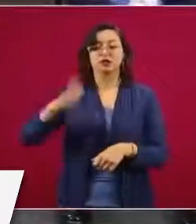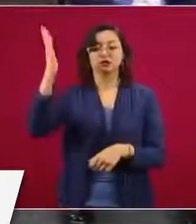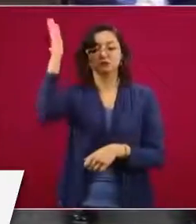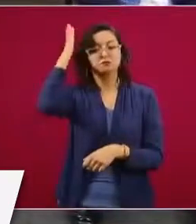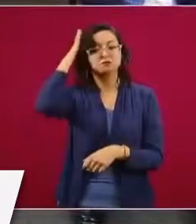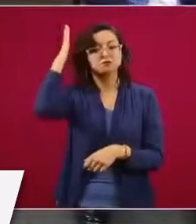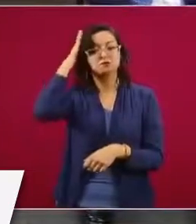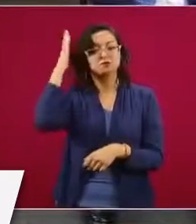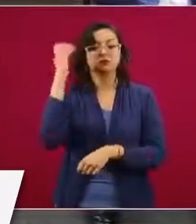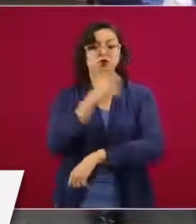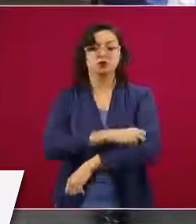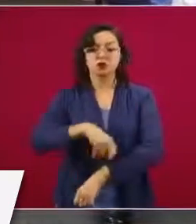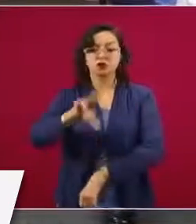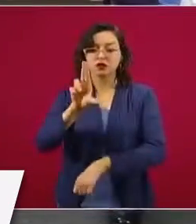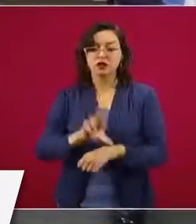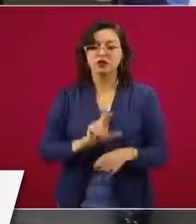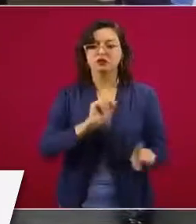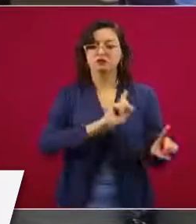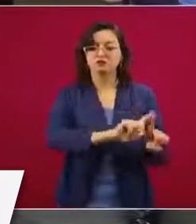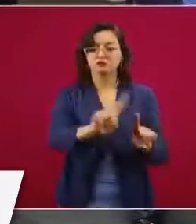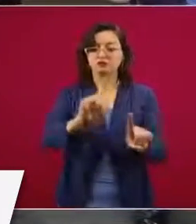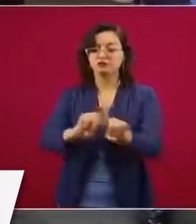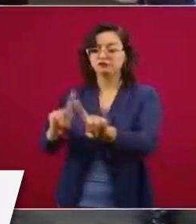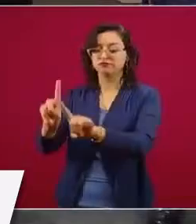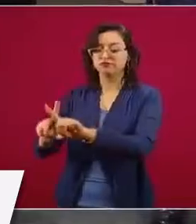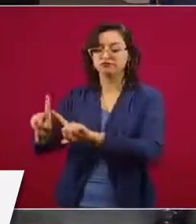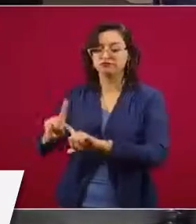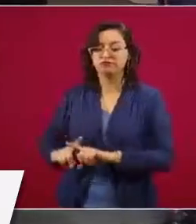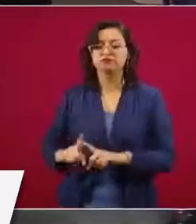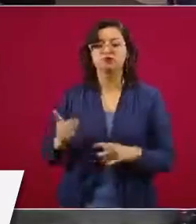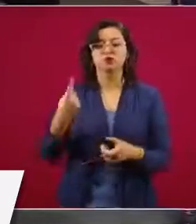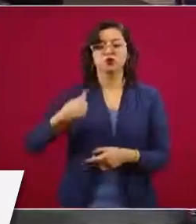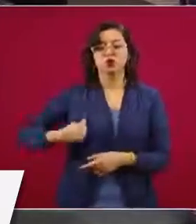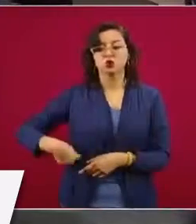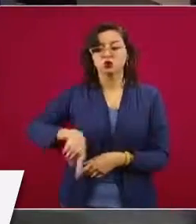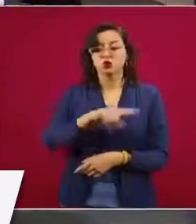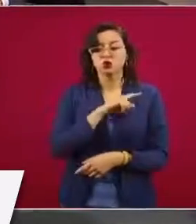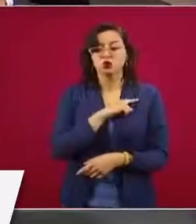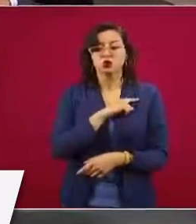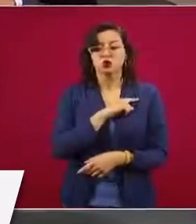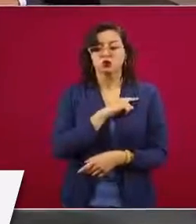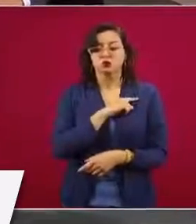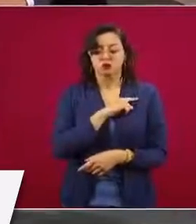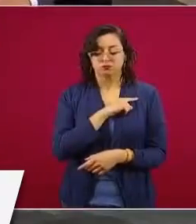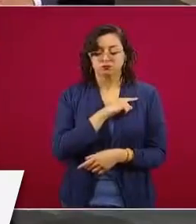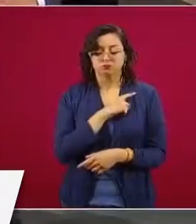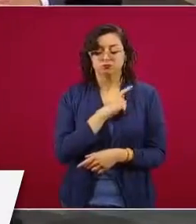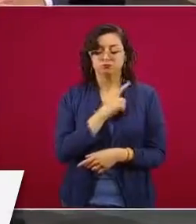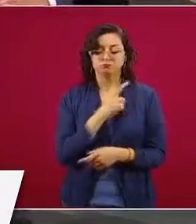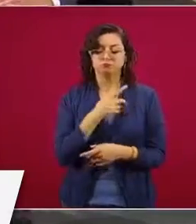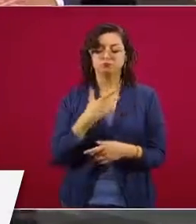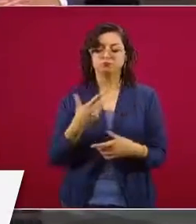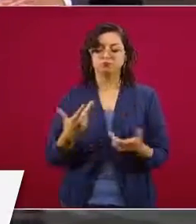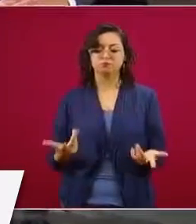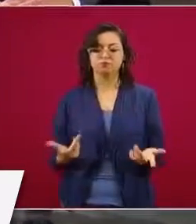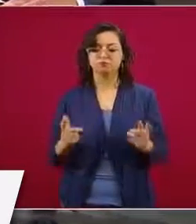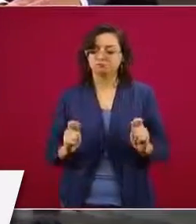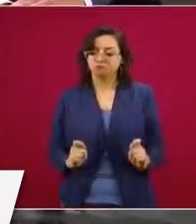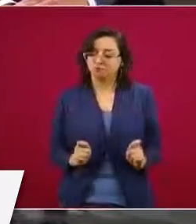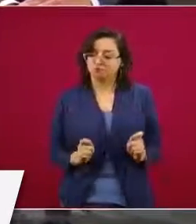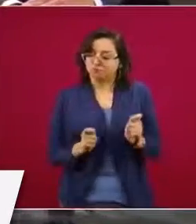los que coordinan, a los que les hemos dejado la